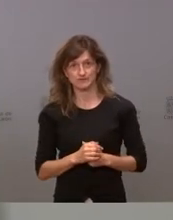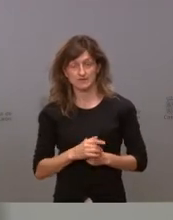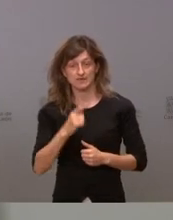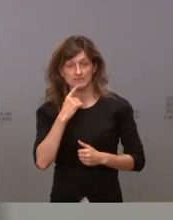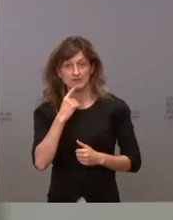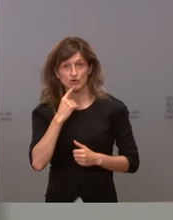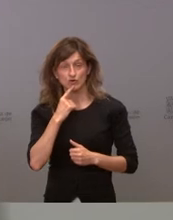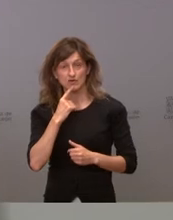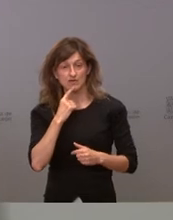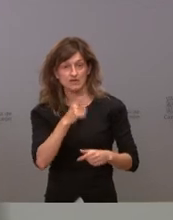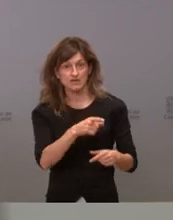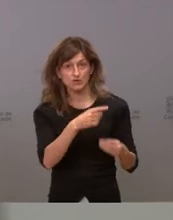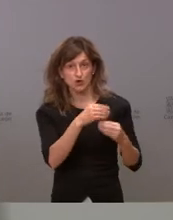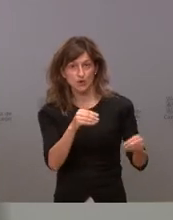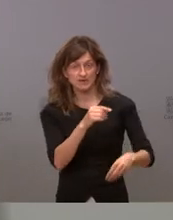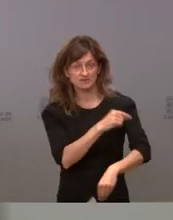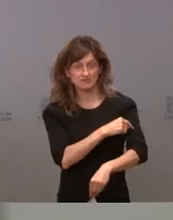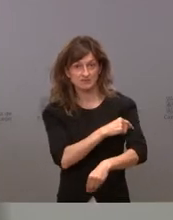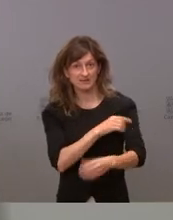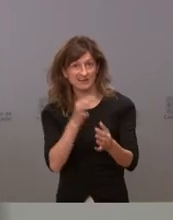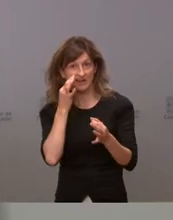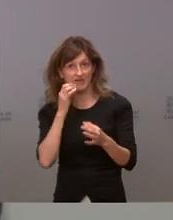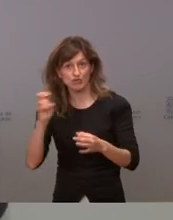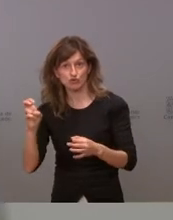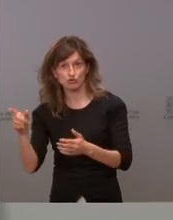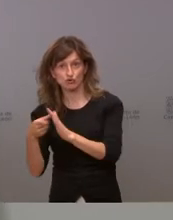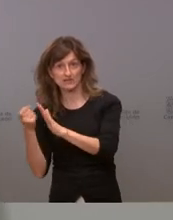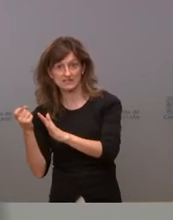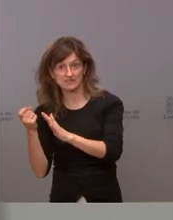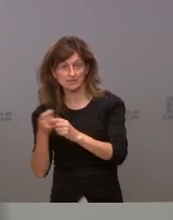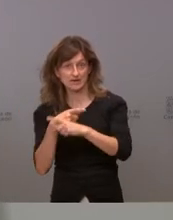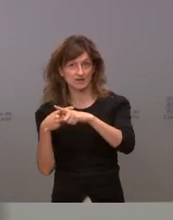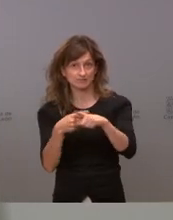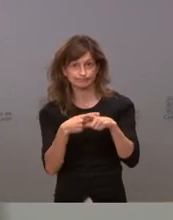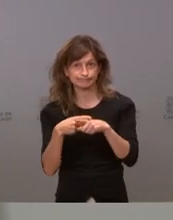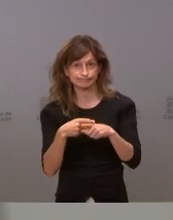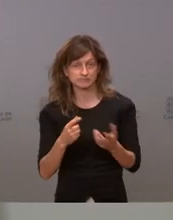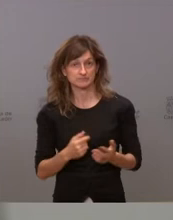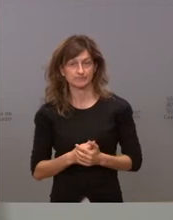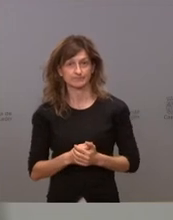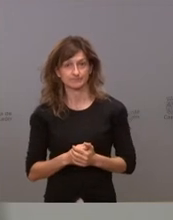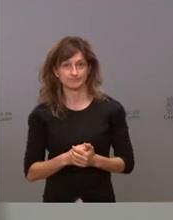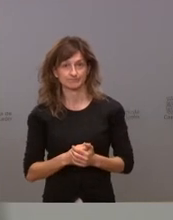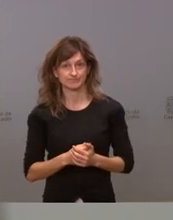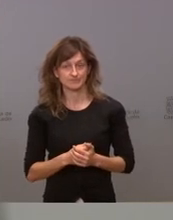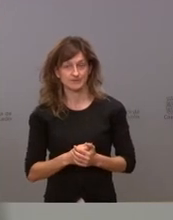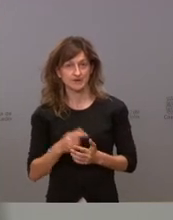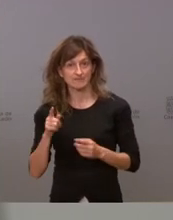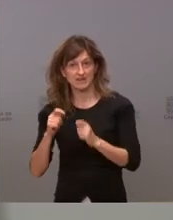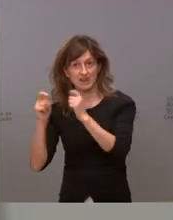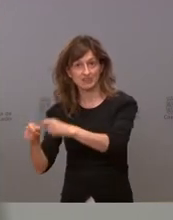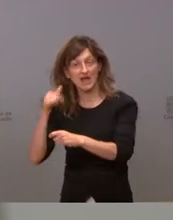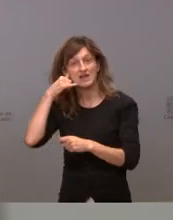vacunando a unos señores cuando en realidad lo que estás haciendo es quitársela a otros señores para repartirla y poner en mayor riesgo